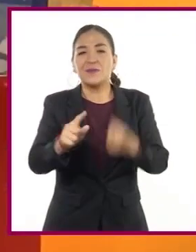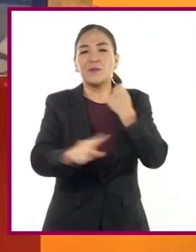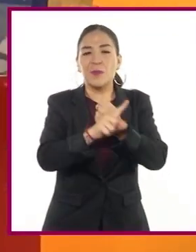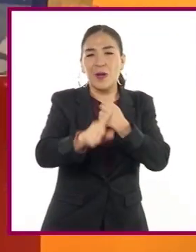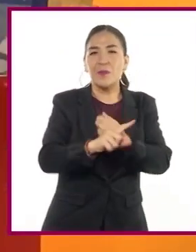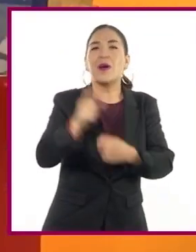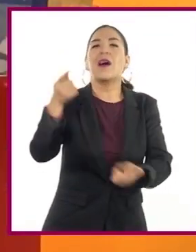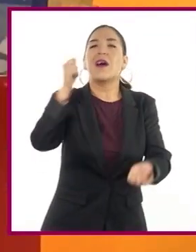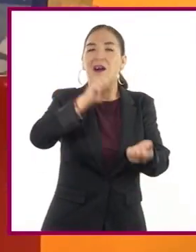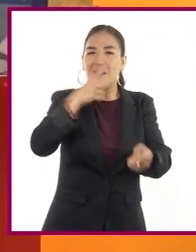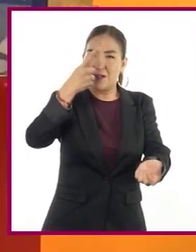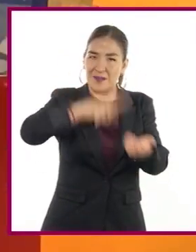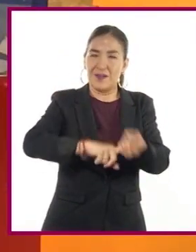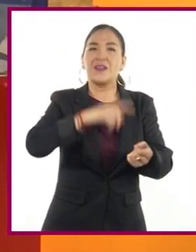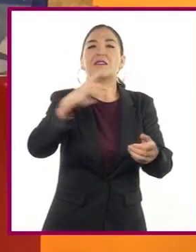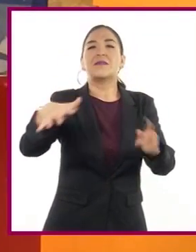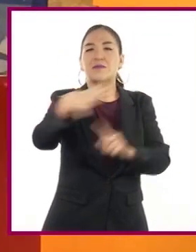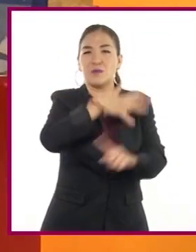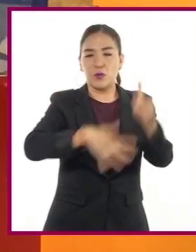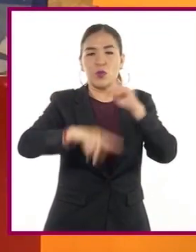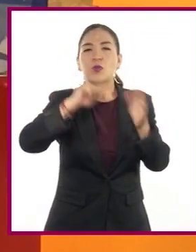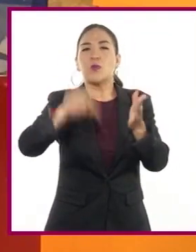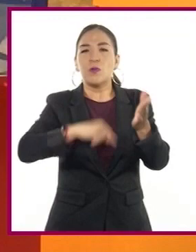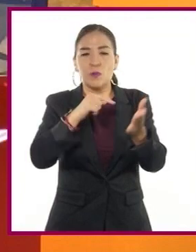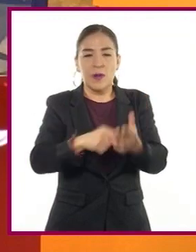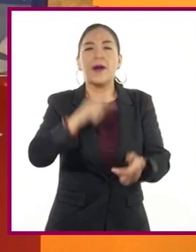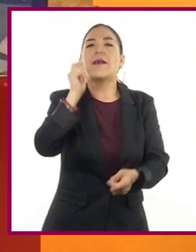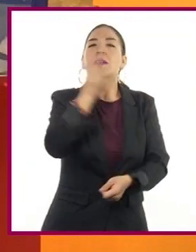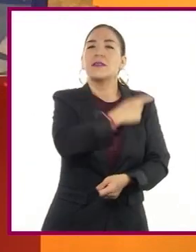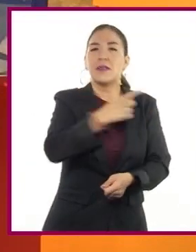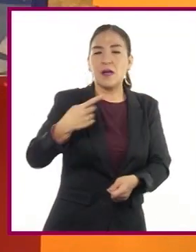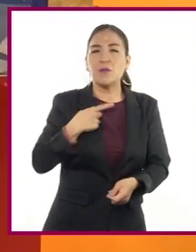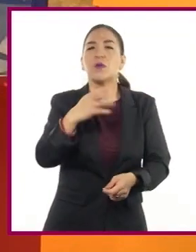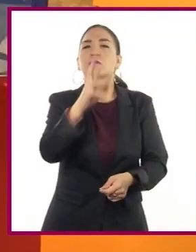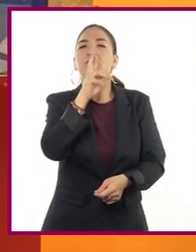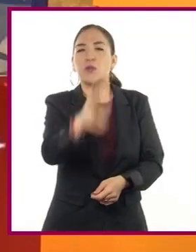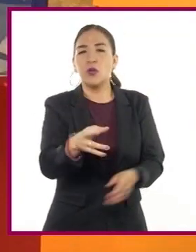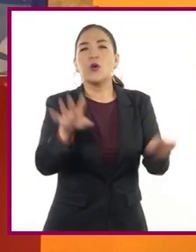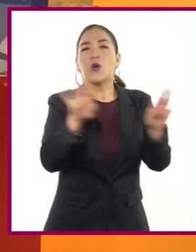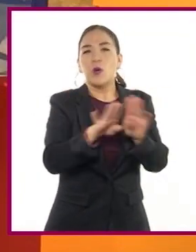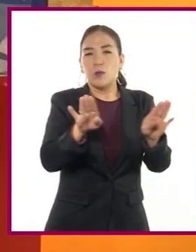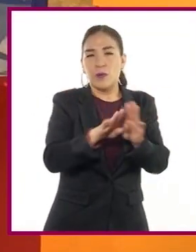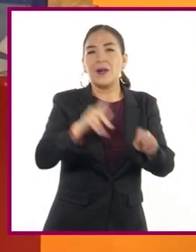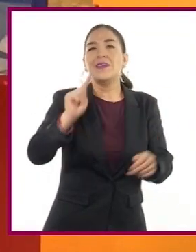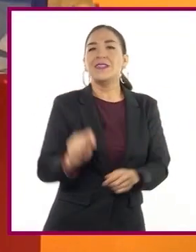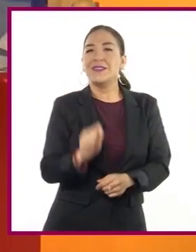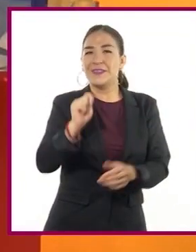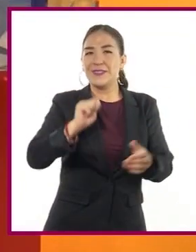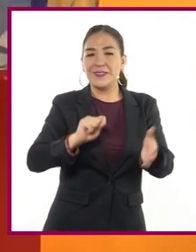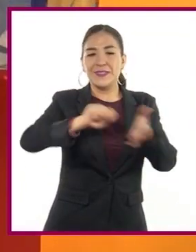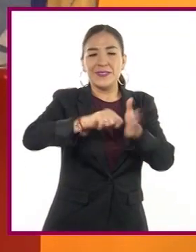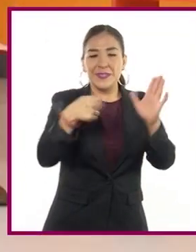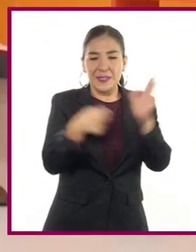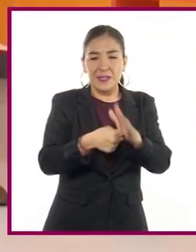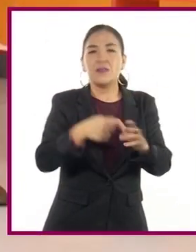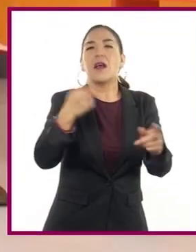presentan en sus comunidades. Sería bueno que puedan resolver utilizando los medios técnicos a su alcance.